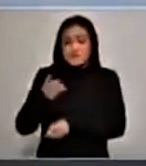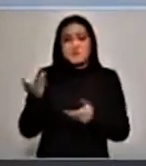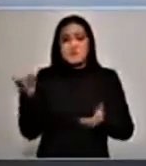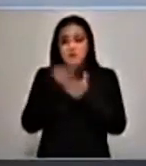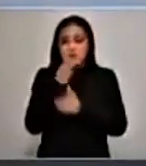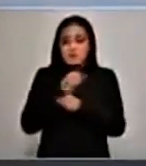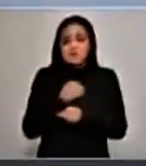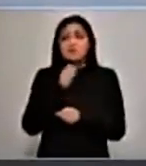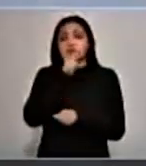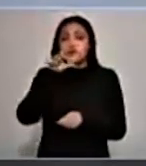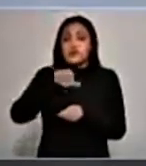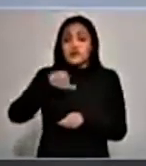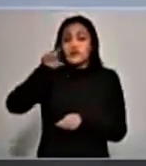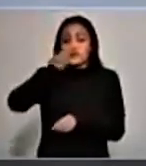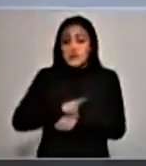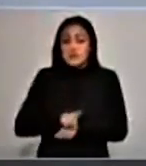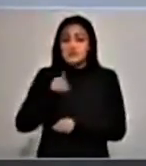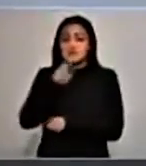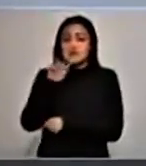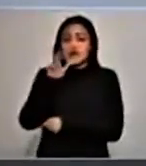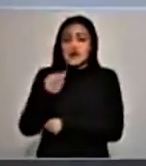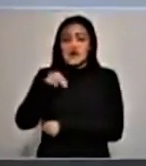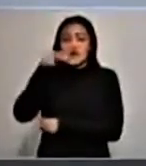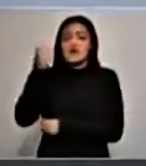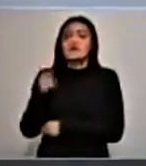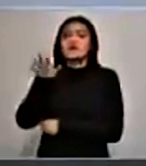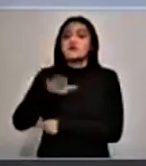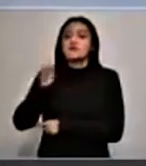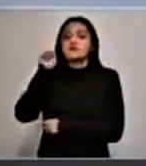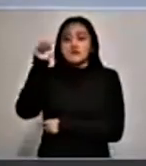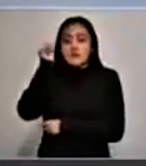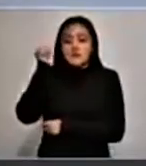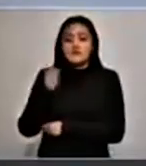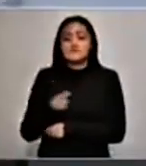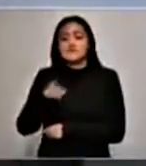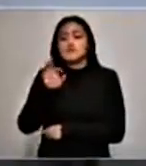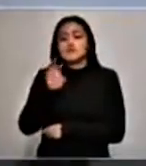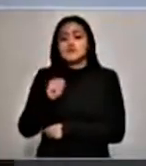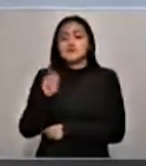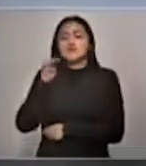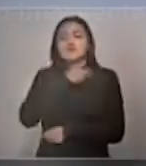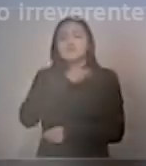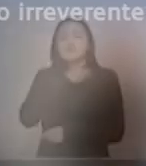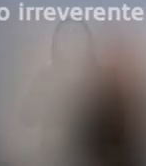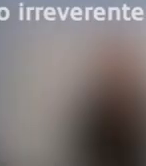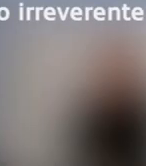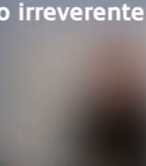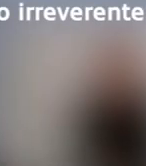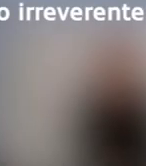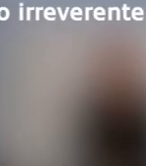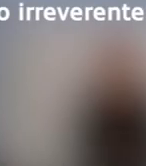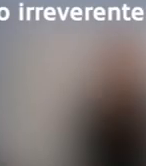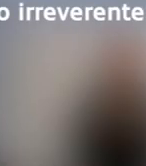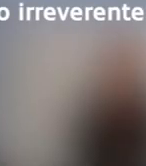iniciamos el día de hoy en lo que es la Sierra Norte y el Valle de Cerdán en 49 municipios y también...